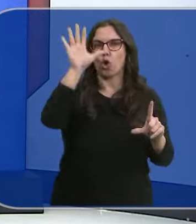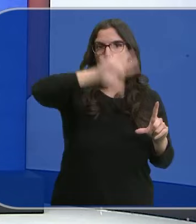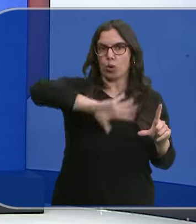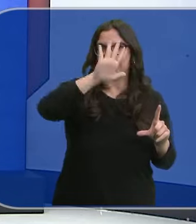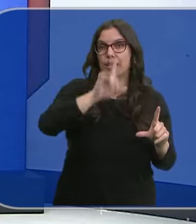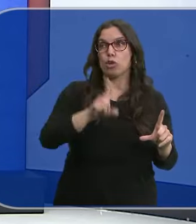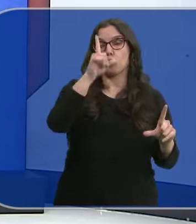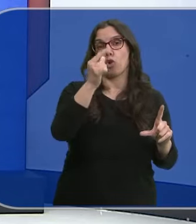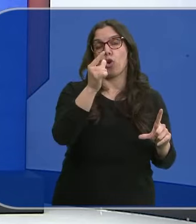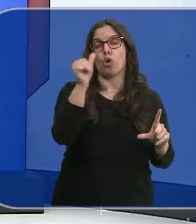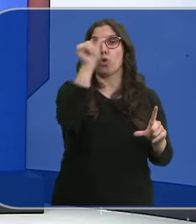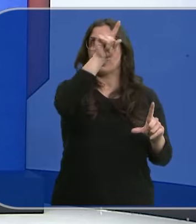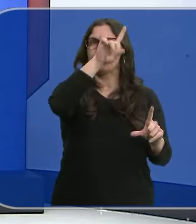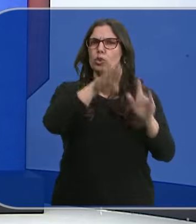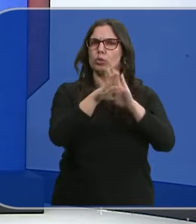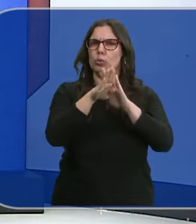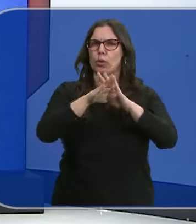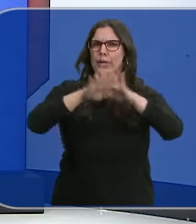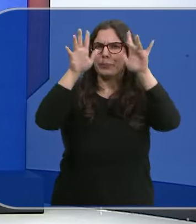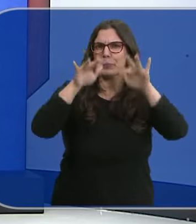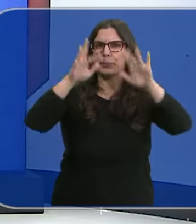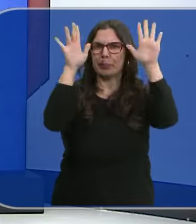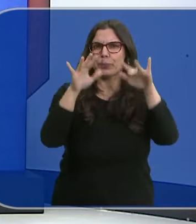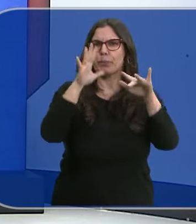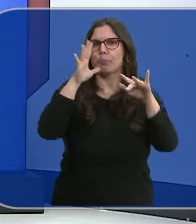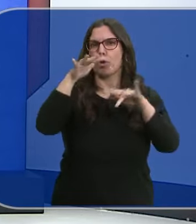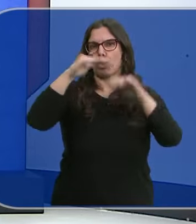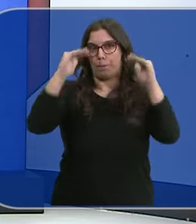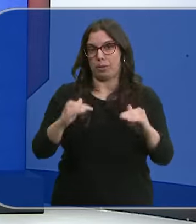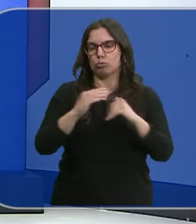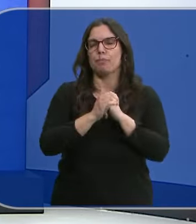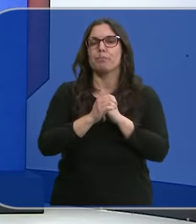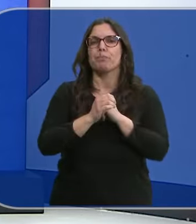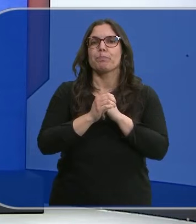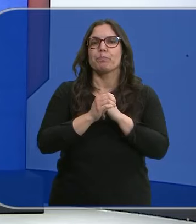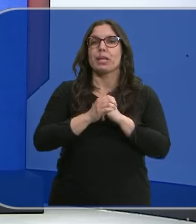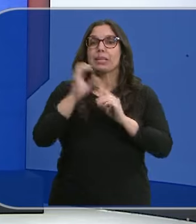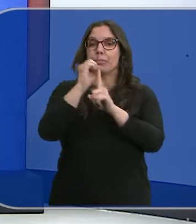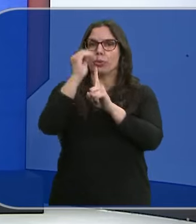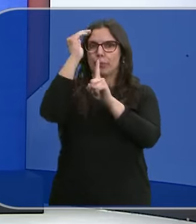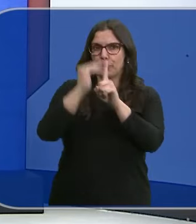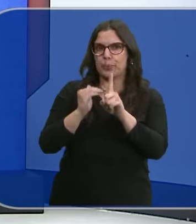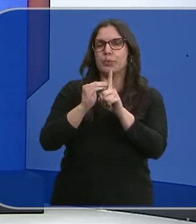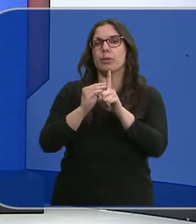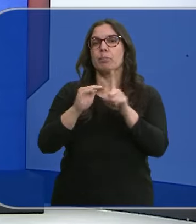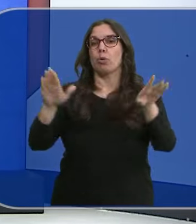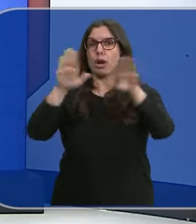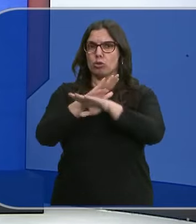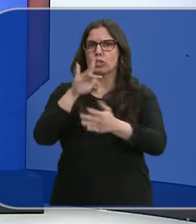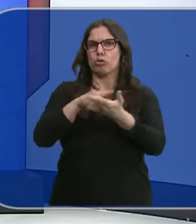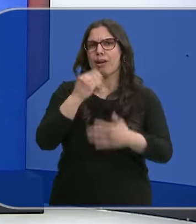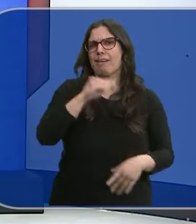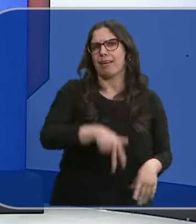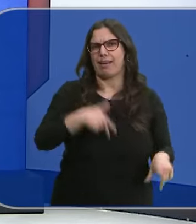aunque en el noroeste seguirá esa precipitación en forma de nieve ya que la cota bajará. Las temperaturas van a ir bajando y a lo largo de la noche se registrarán heladas